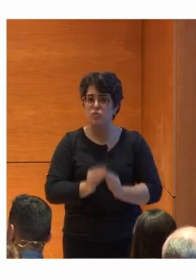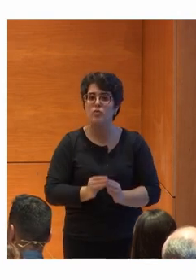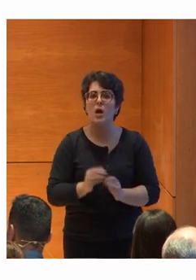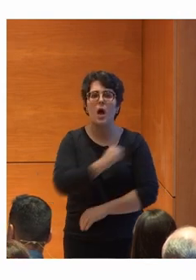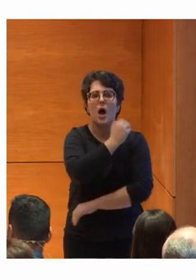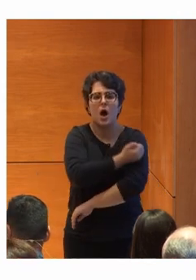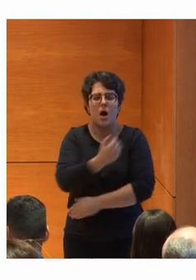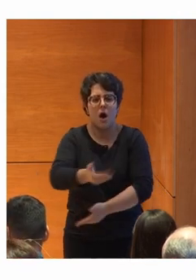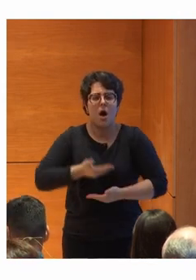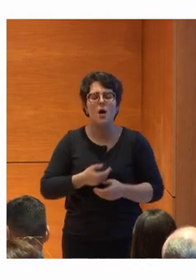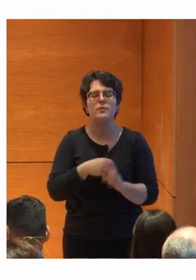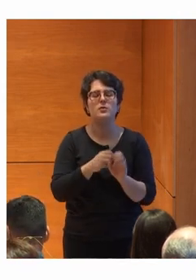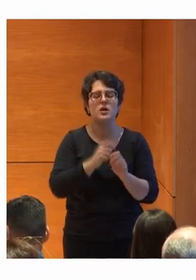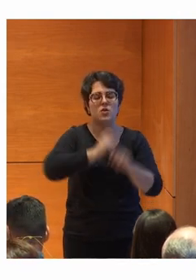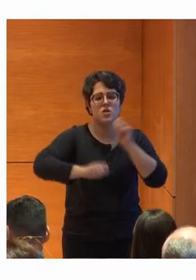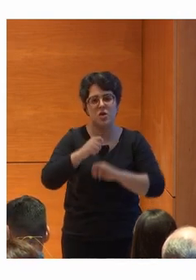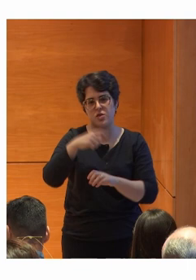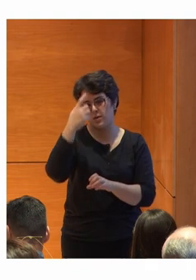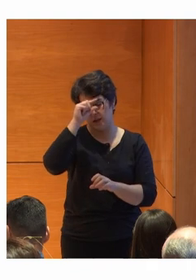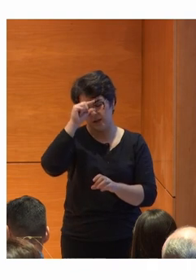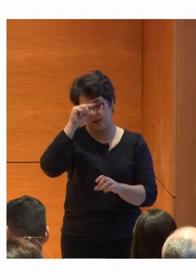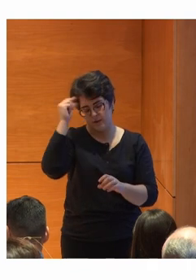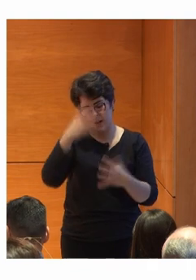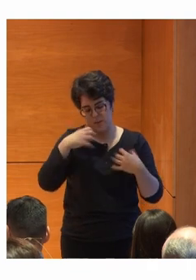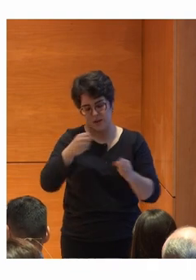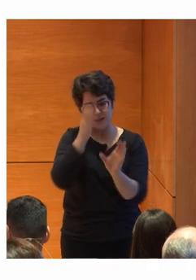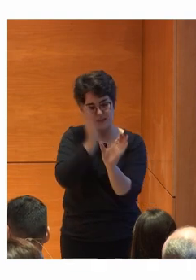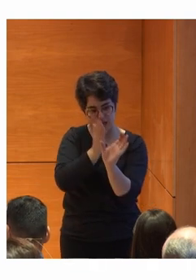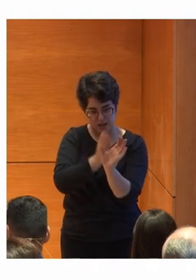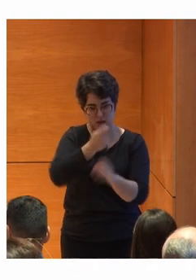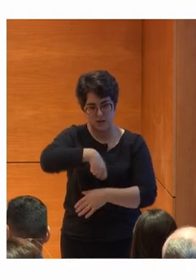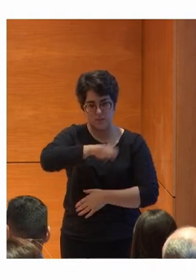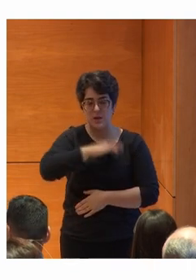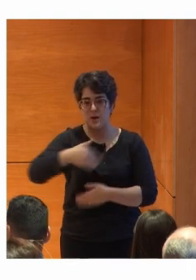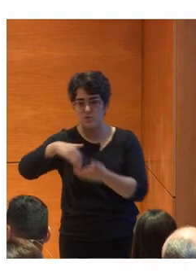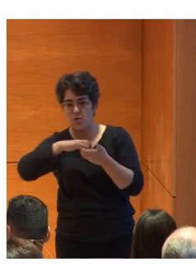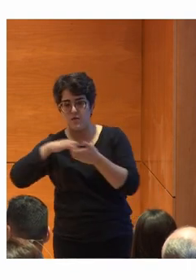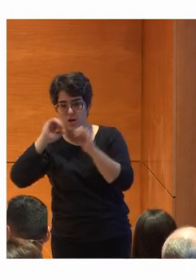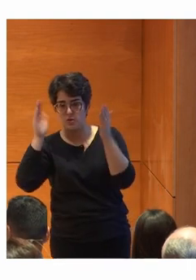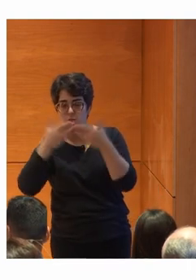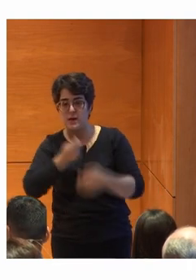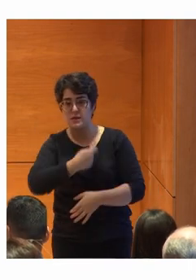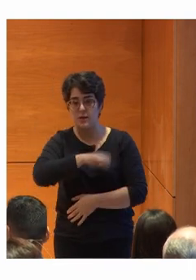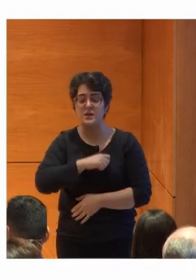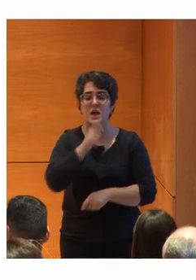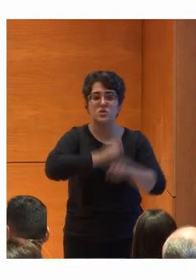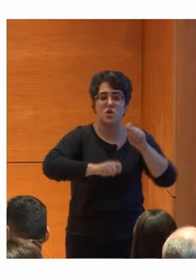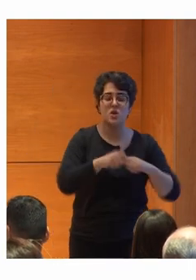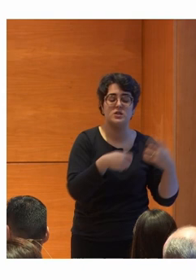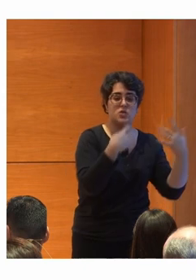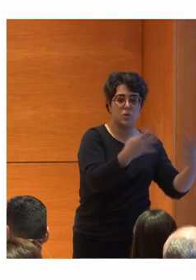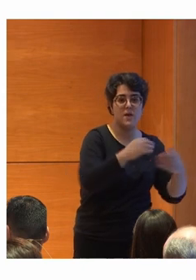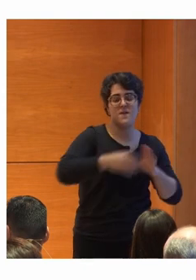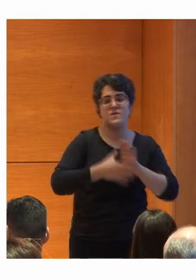Sociedad Española de Psiquiatría y Salud Mental de España. Hemos colaborado con la Confederación de Autismo España y nueve asociaciones y